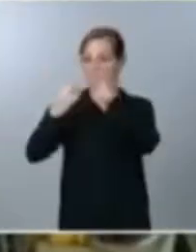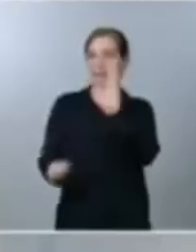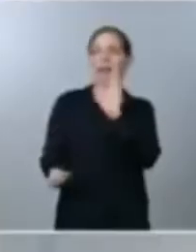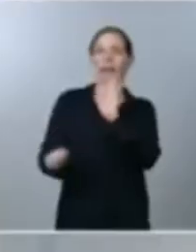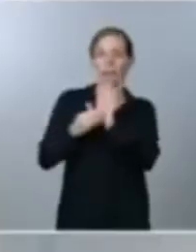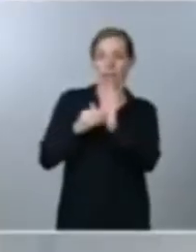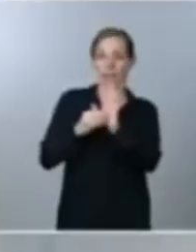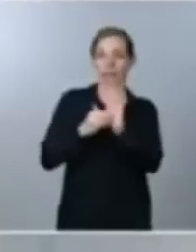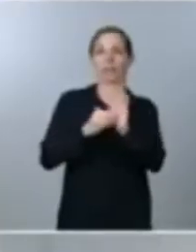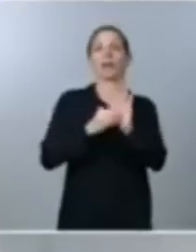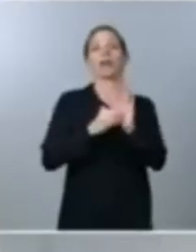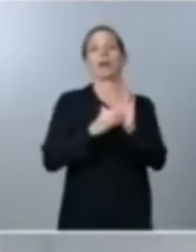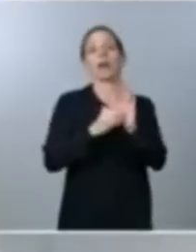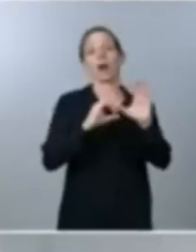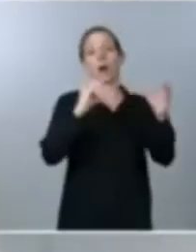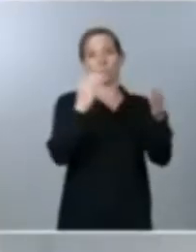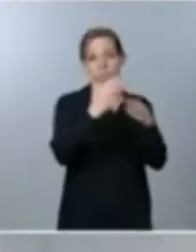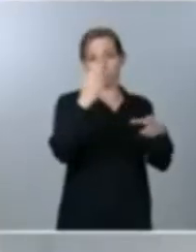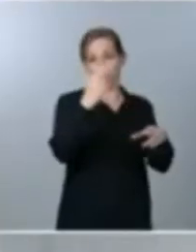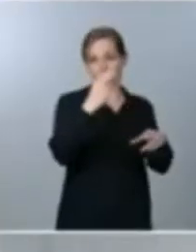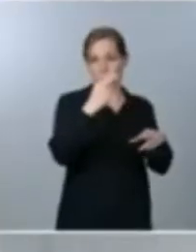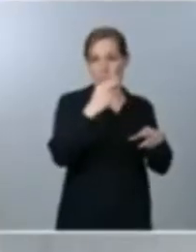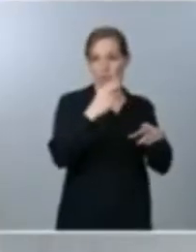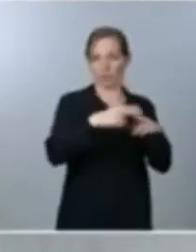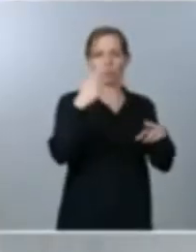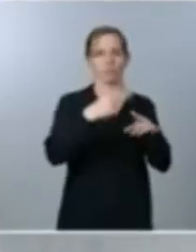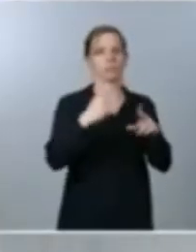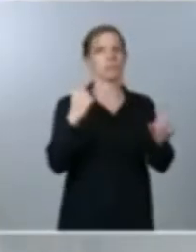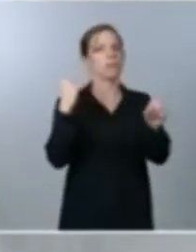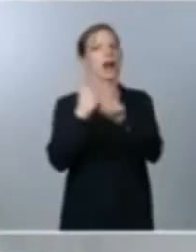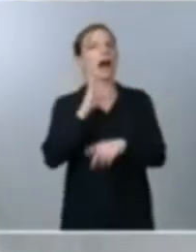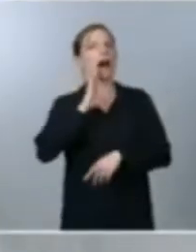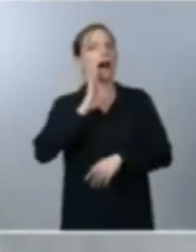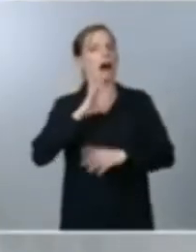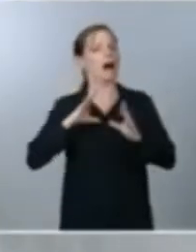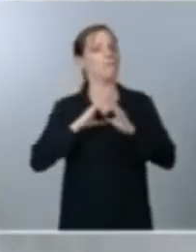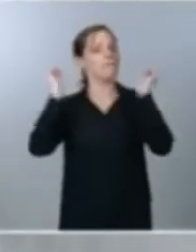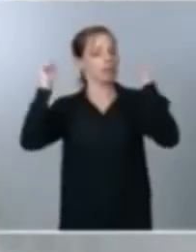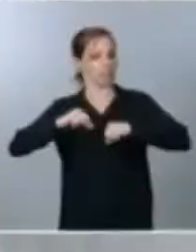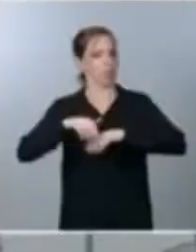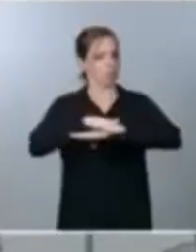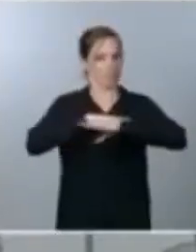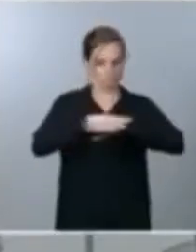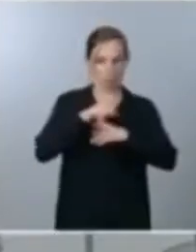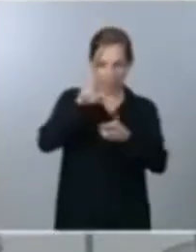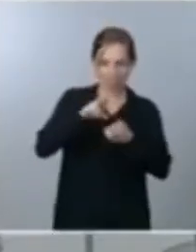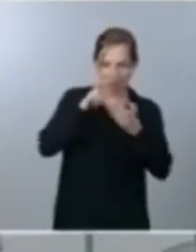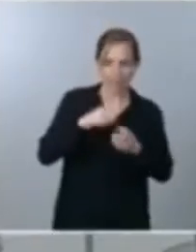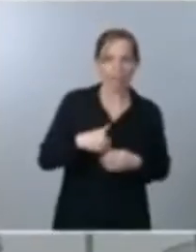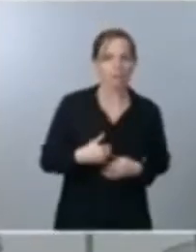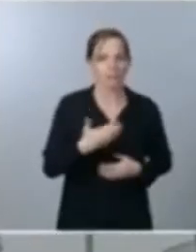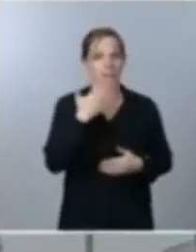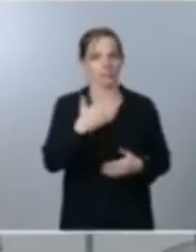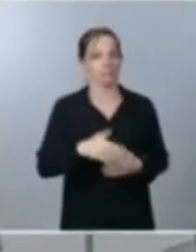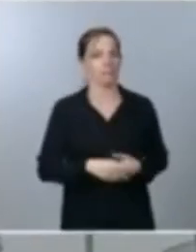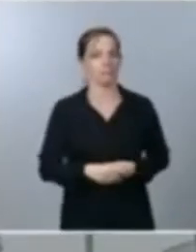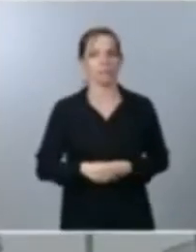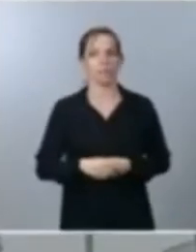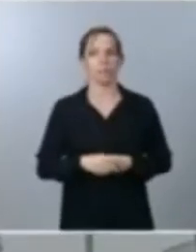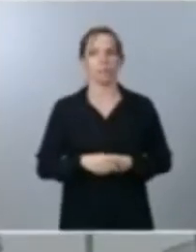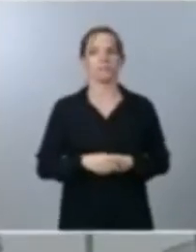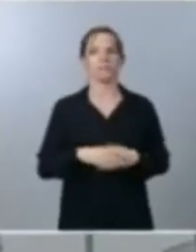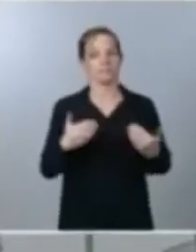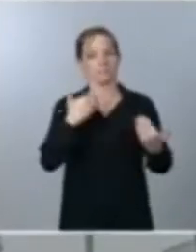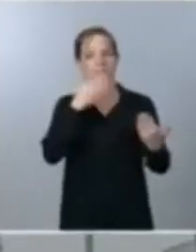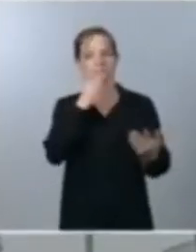presupuestos del Estado que previamente se han pactado con el Ministerio de Hacienda gracias muchas gracias Isma por sus preguntas en